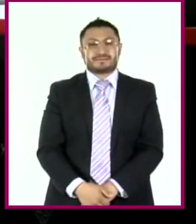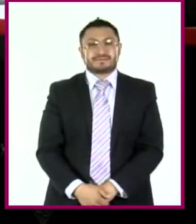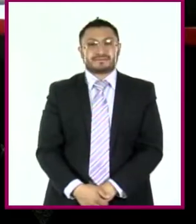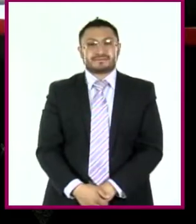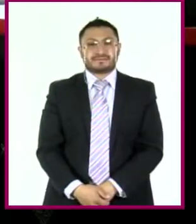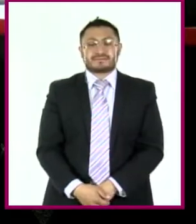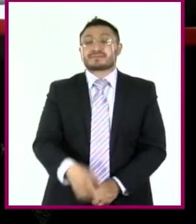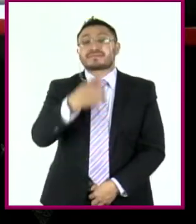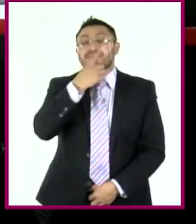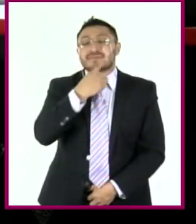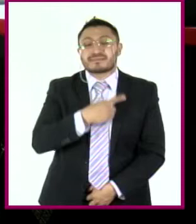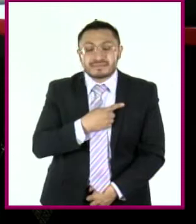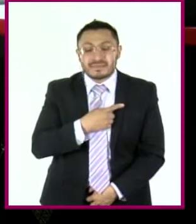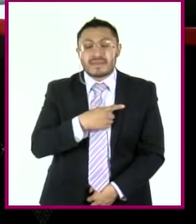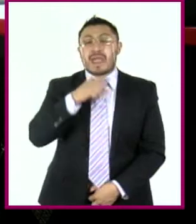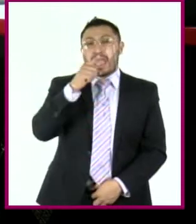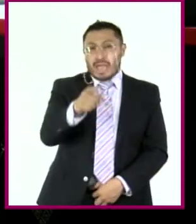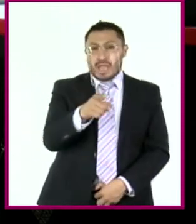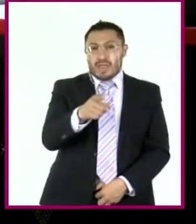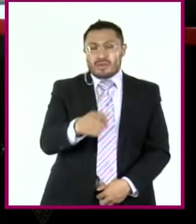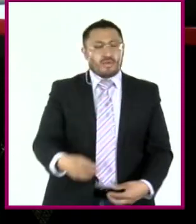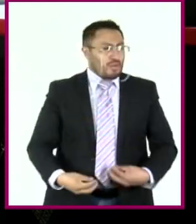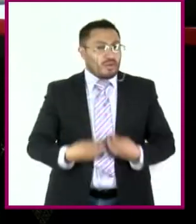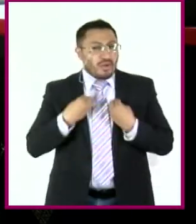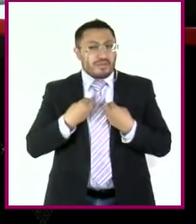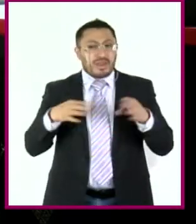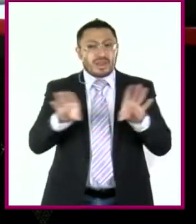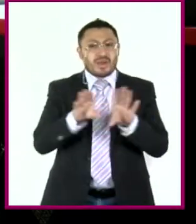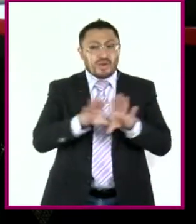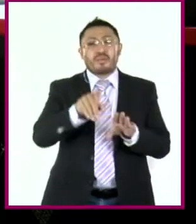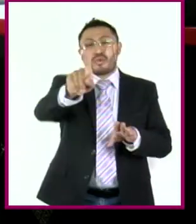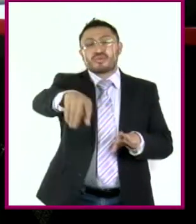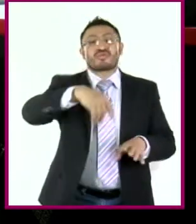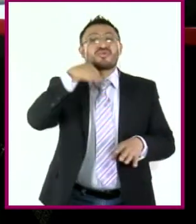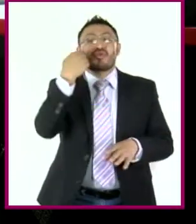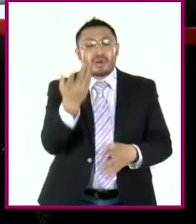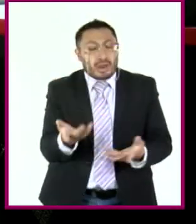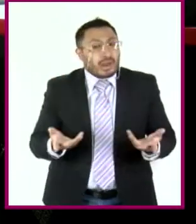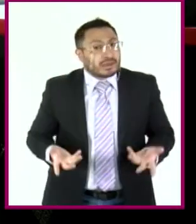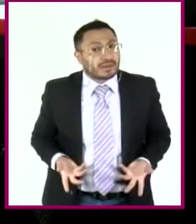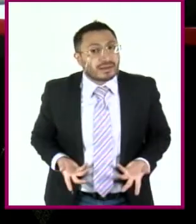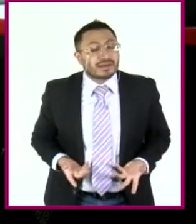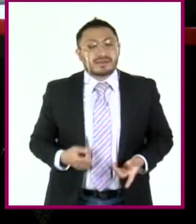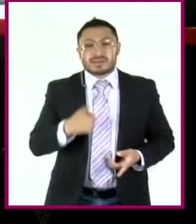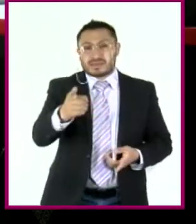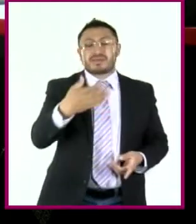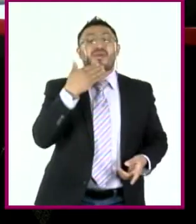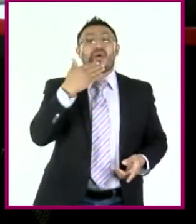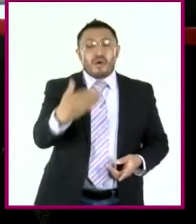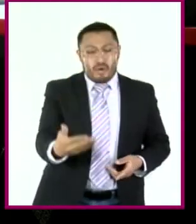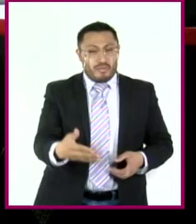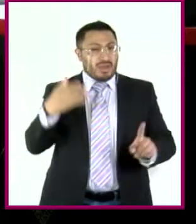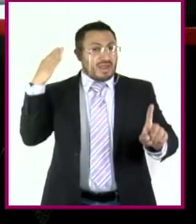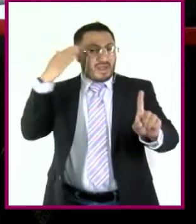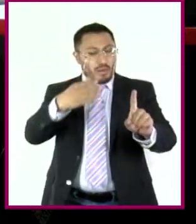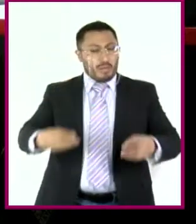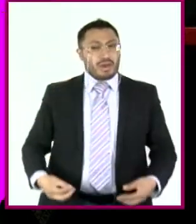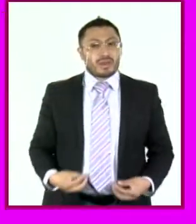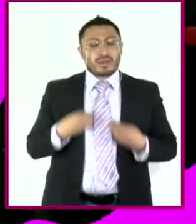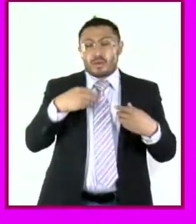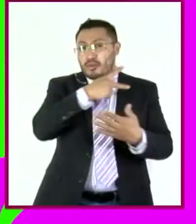Dime, ¿estás viviendo como crees que deberías? ¿Te satisface el rumbo que toma tu vida?